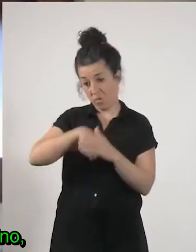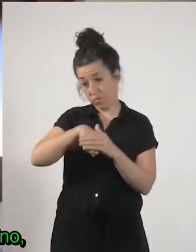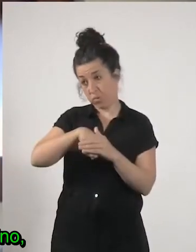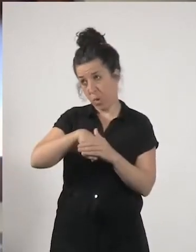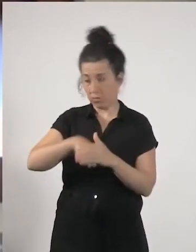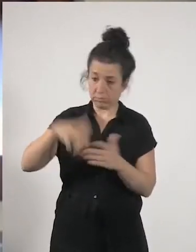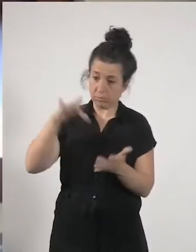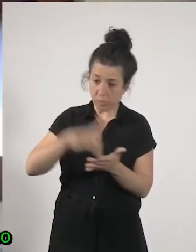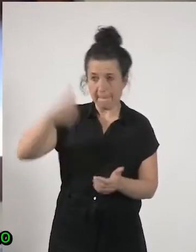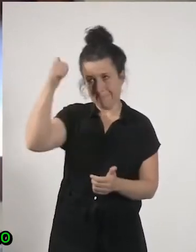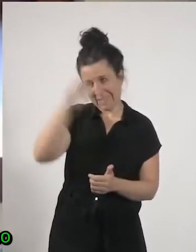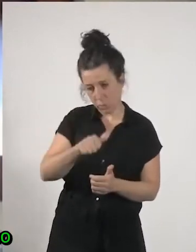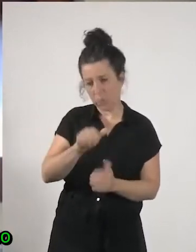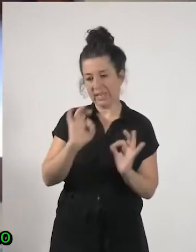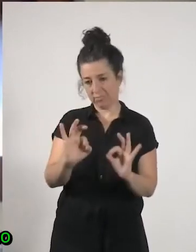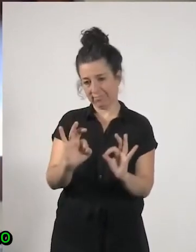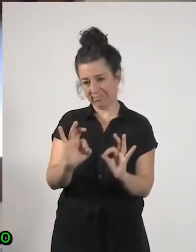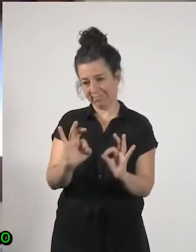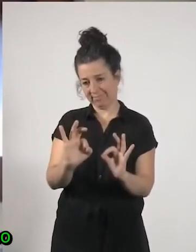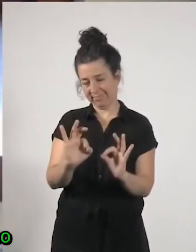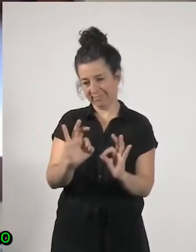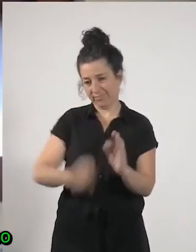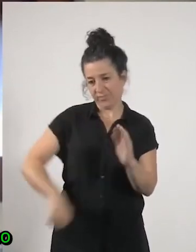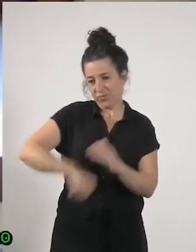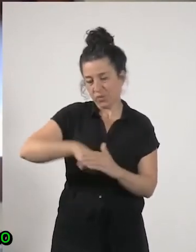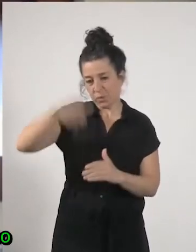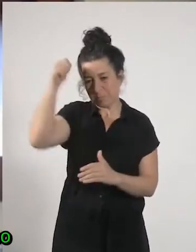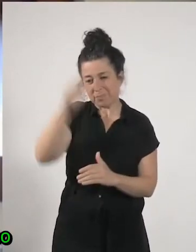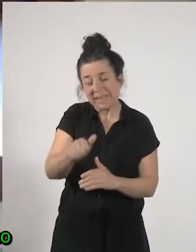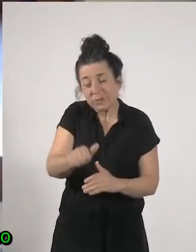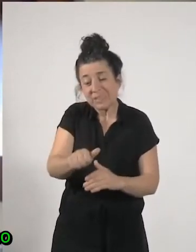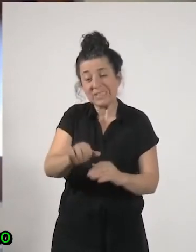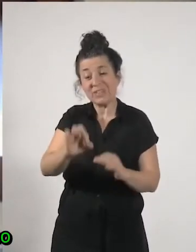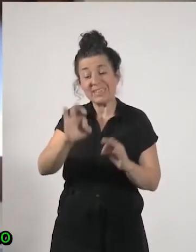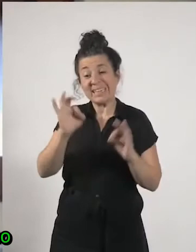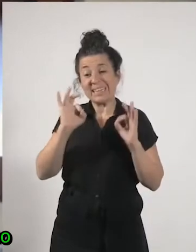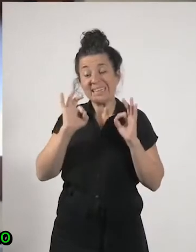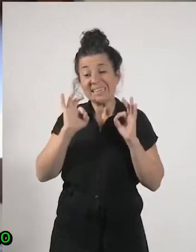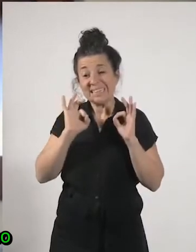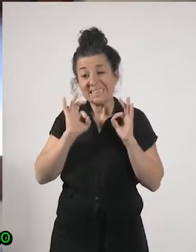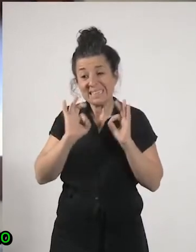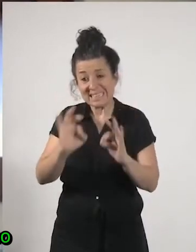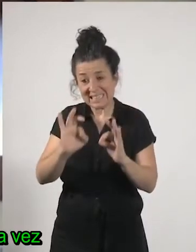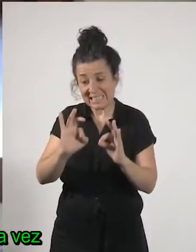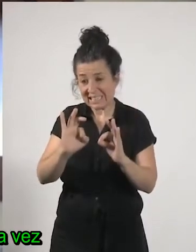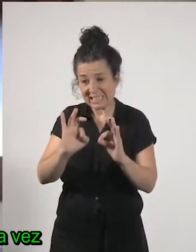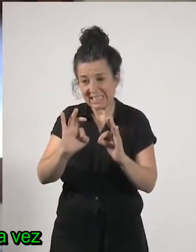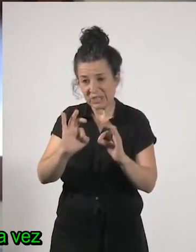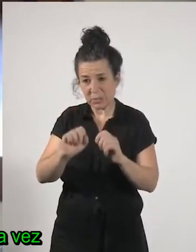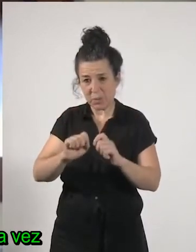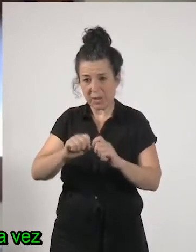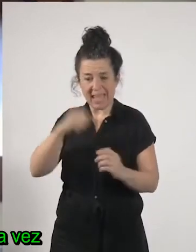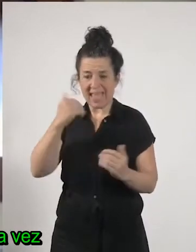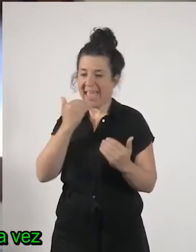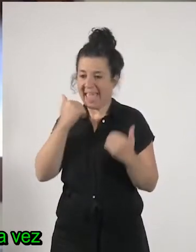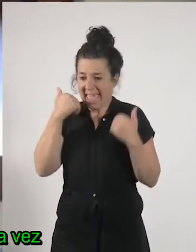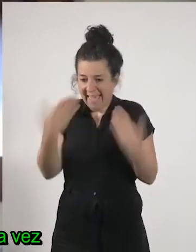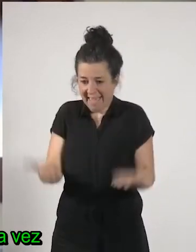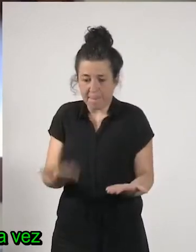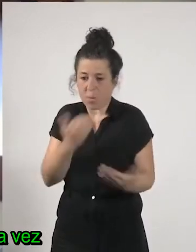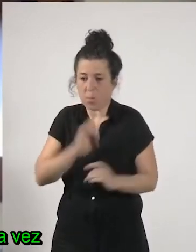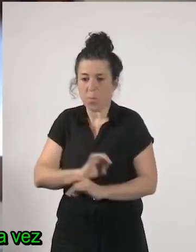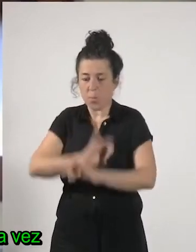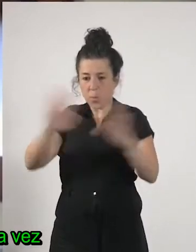masculino el fútbol masculino es precisamente un exponente de eso que si se pone en el centro